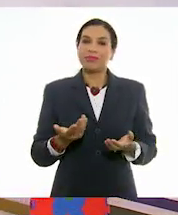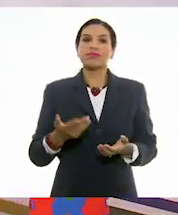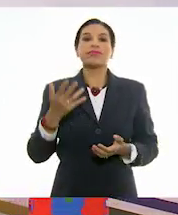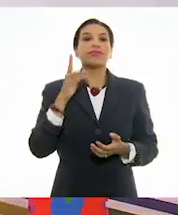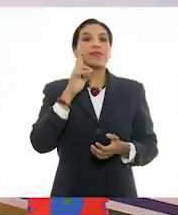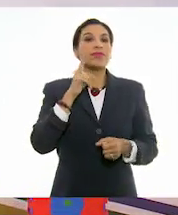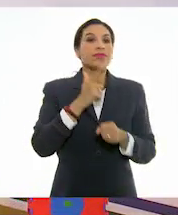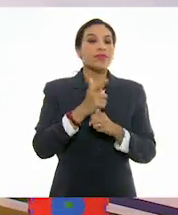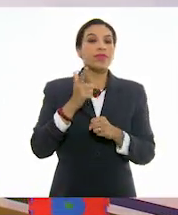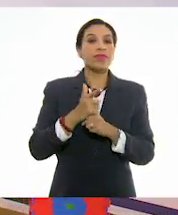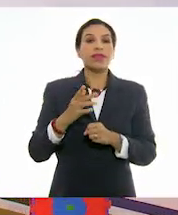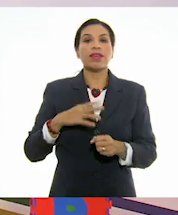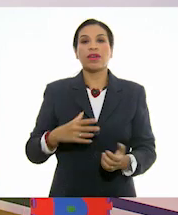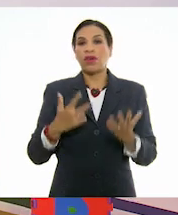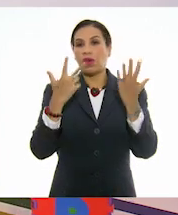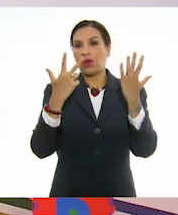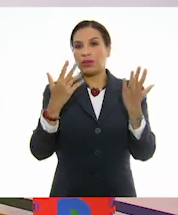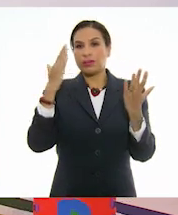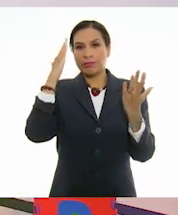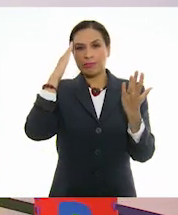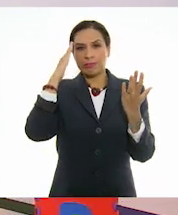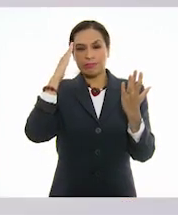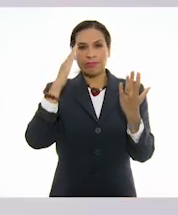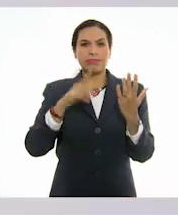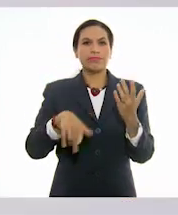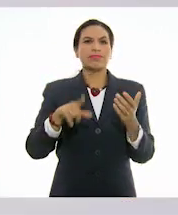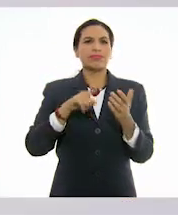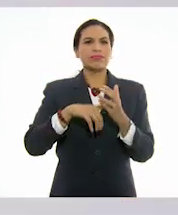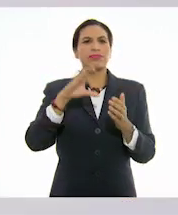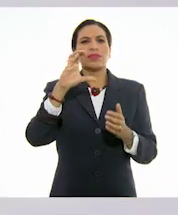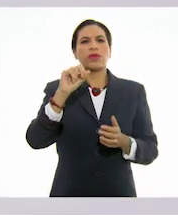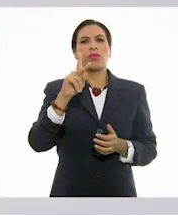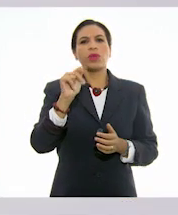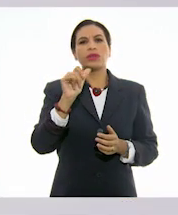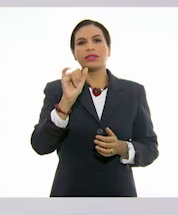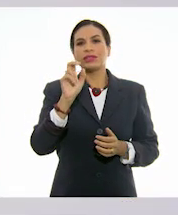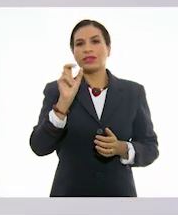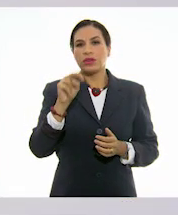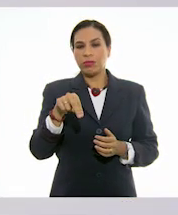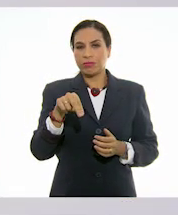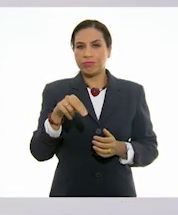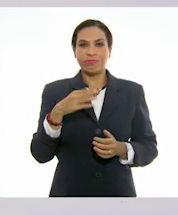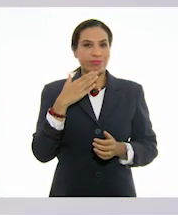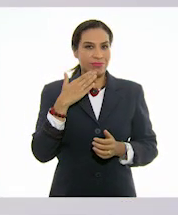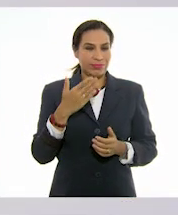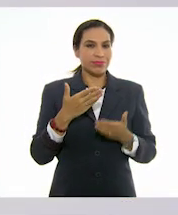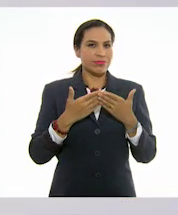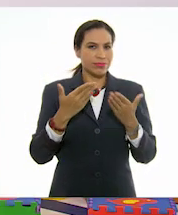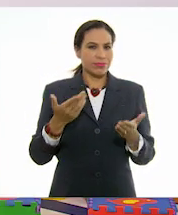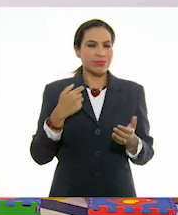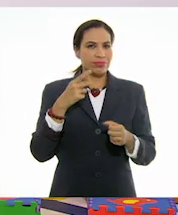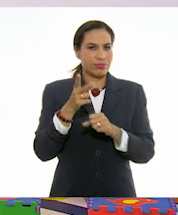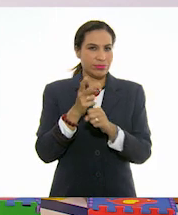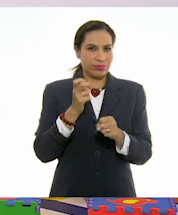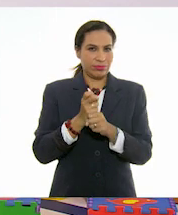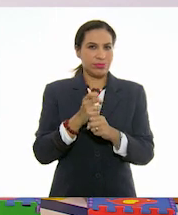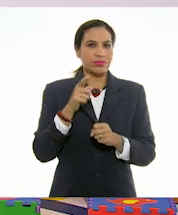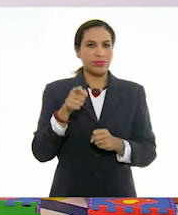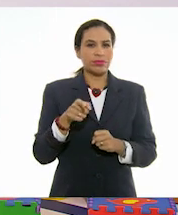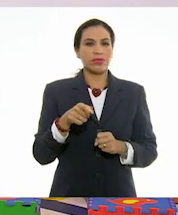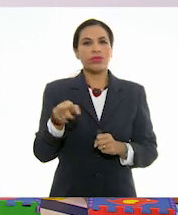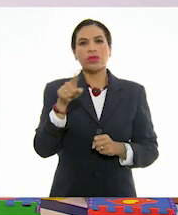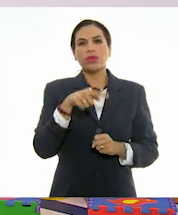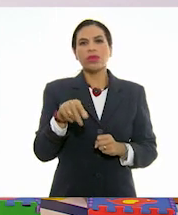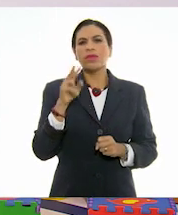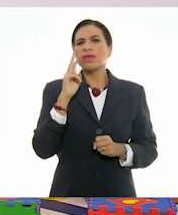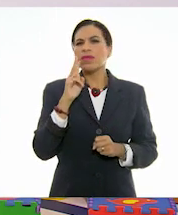que aquí están presentes los ocho principios de la composición. Muy bien. Ahora te voy a invitar, Oscar, a